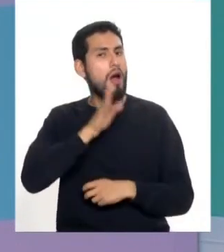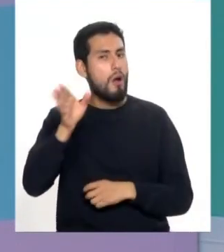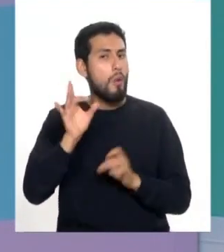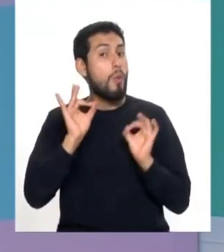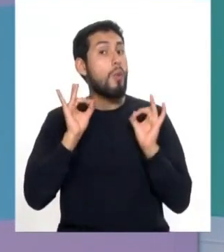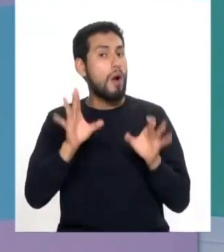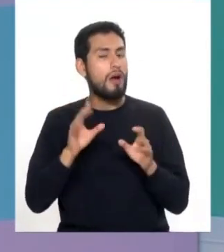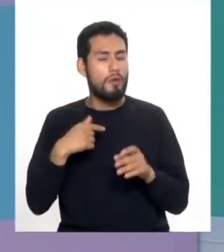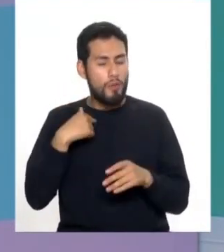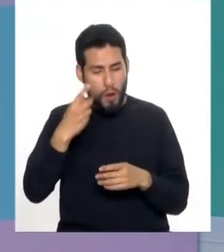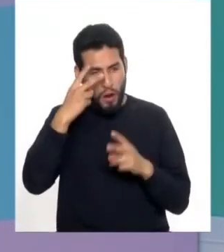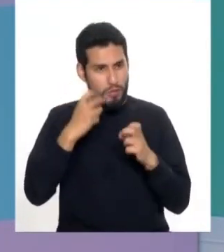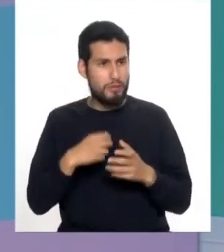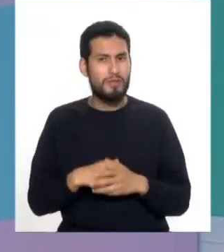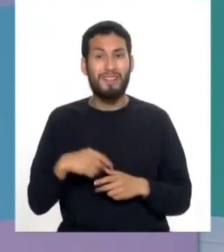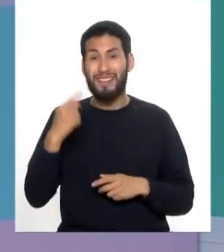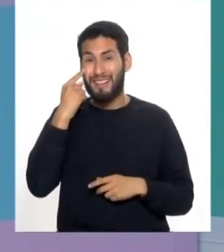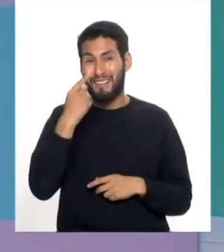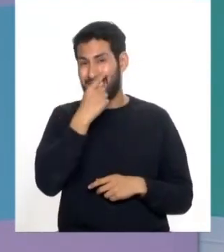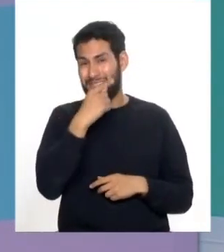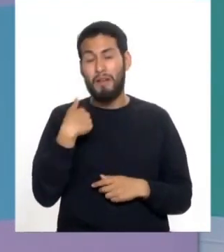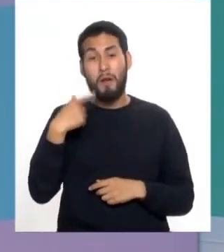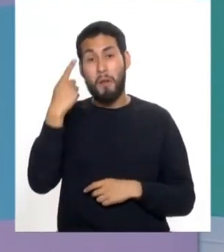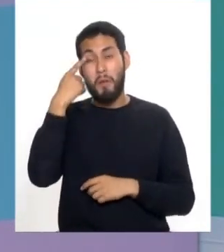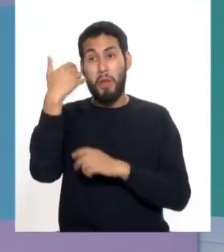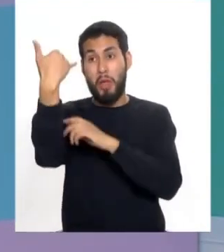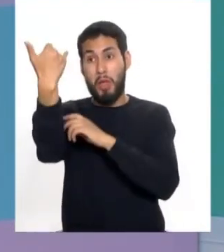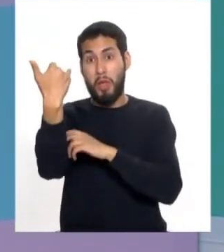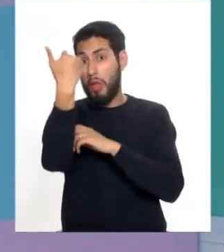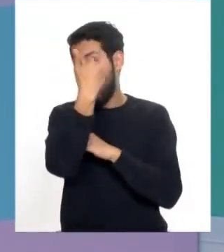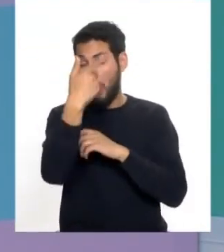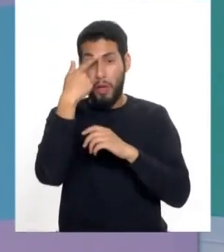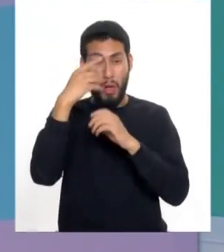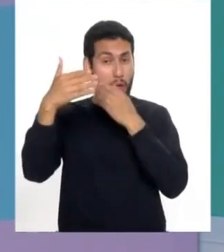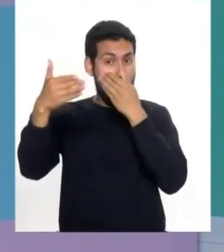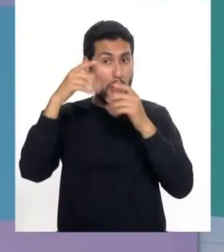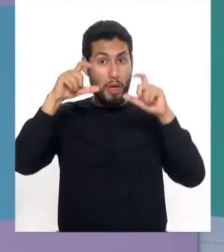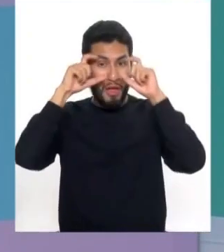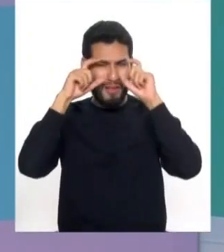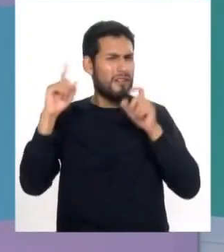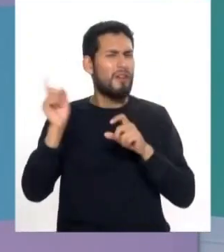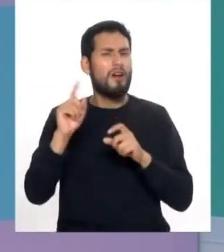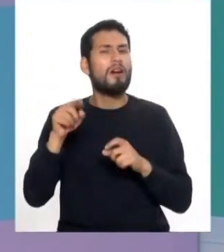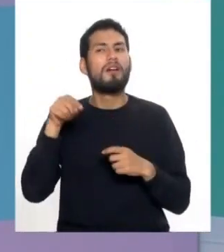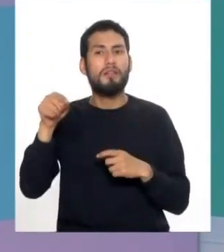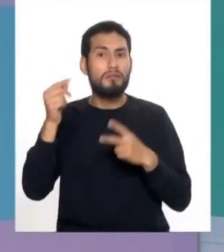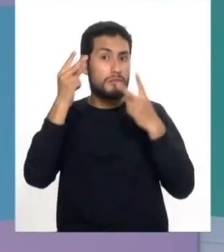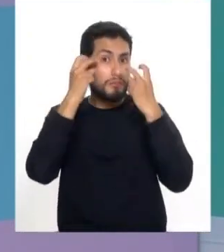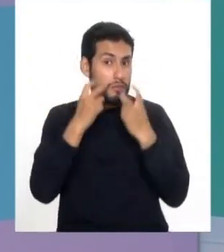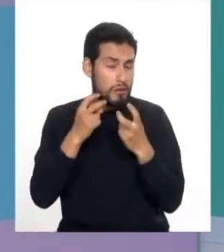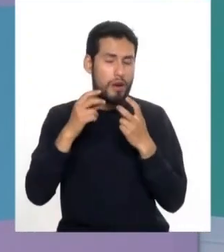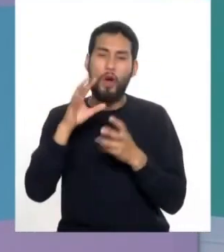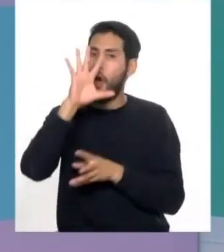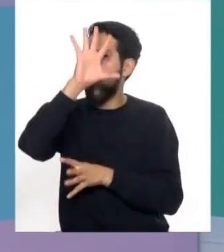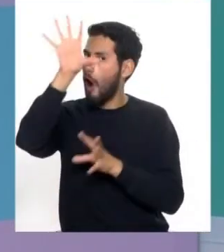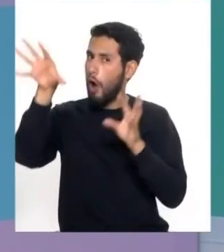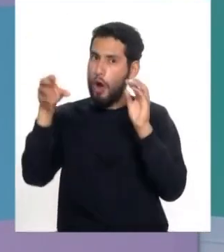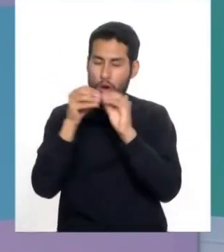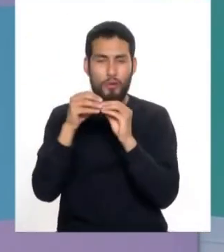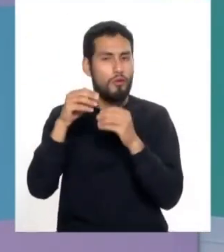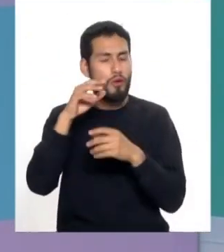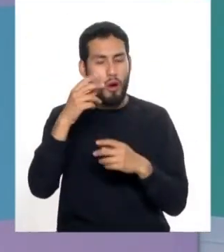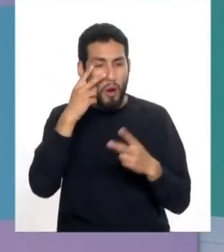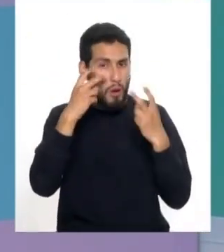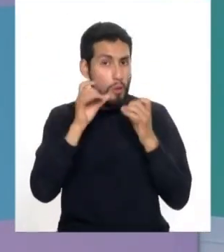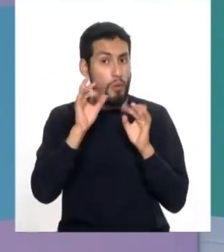muchos piensan que evaluación oftalmológica es medida de vista y eso no es es parte de la evaluación pero no es todo hay que evaluar para detectar